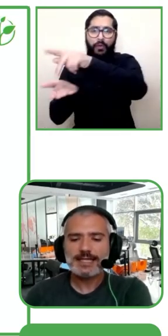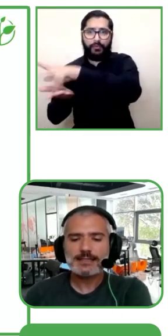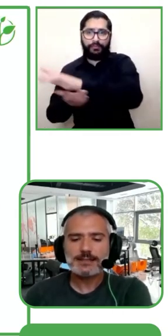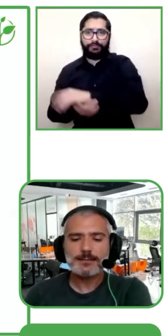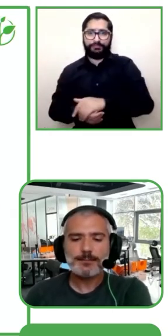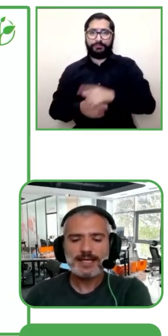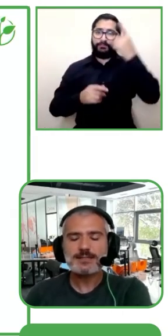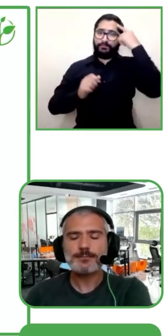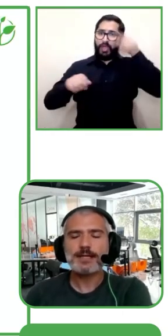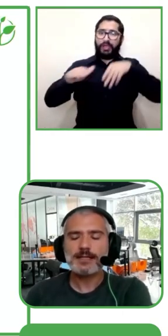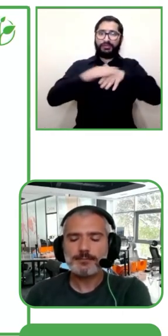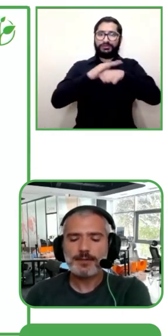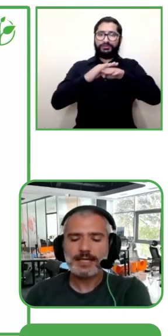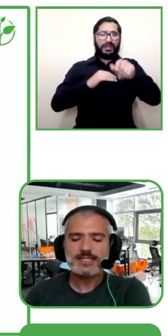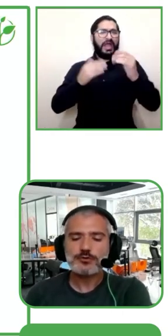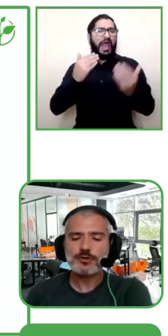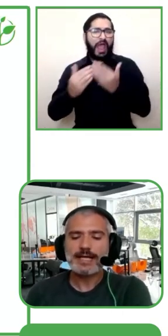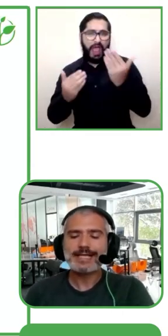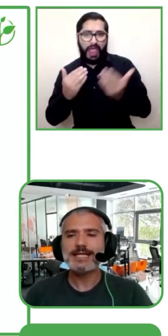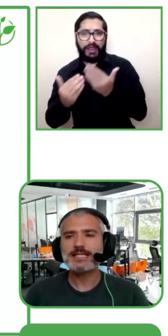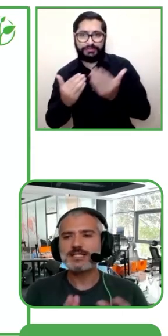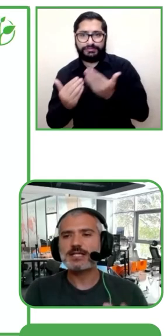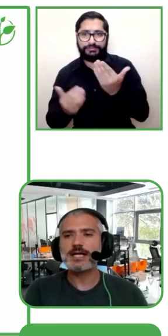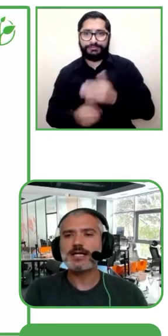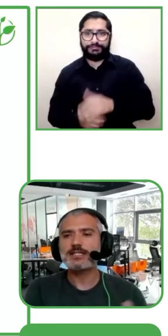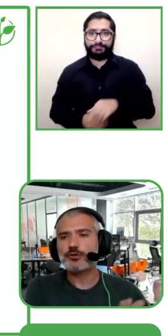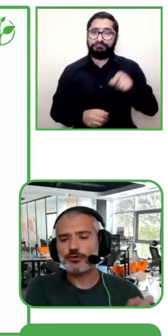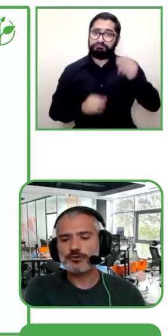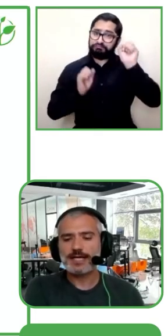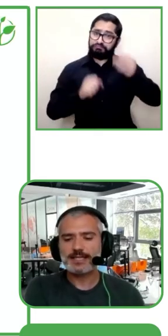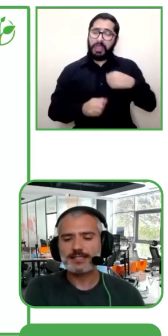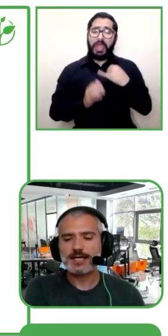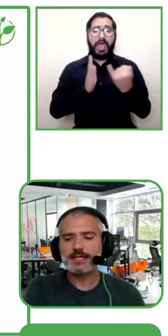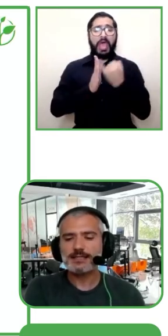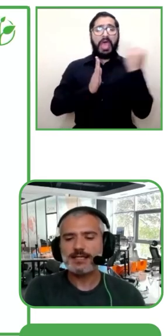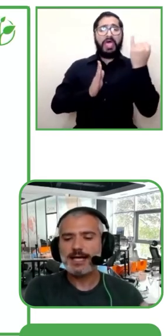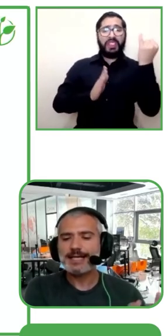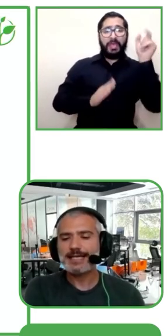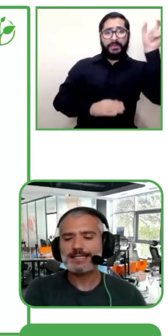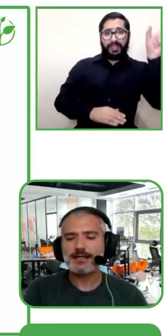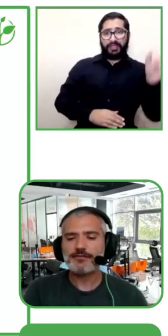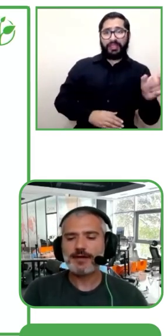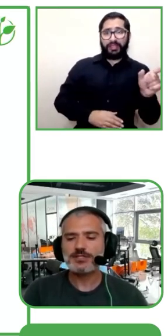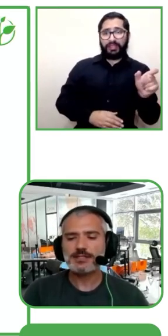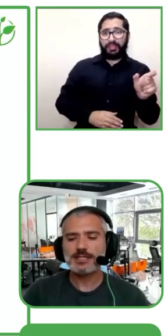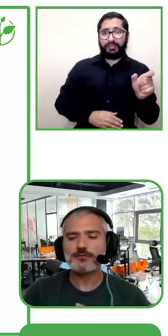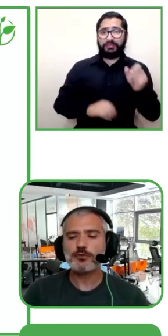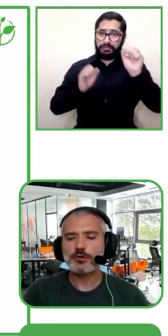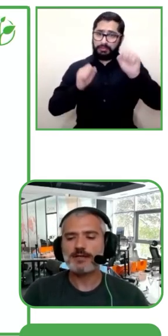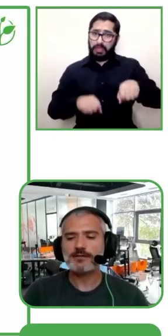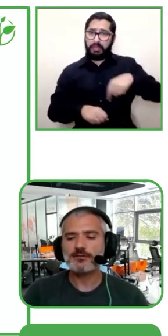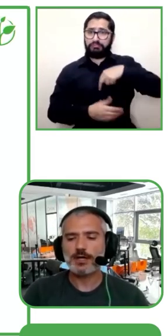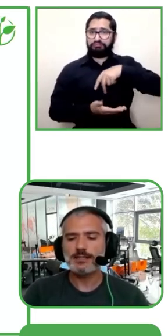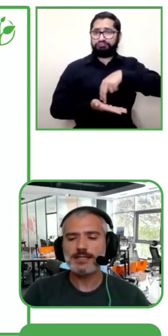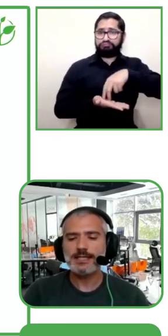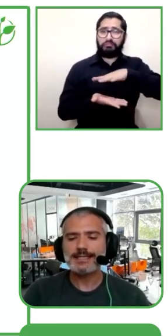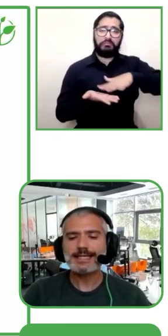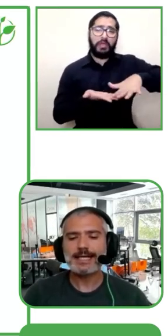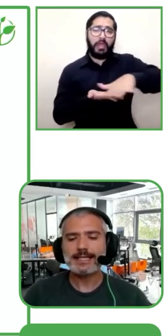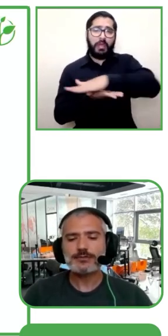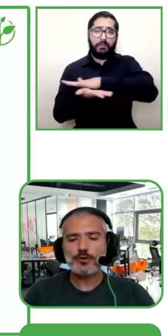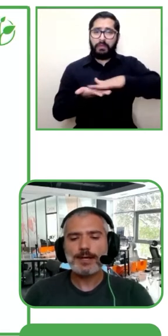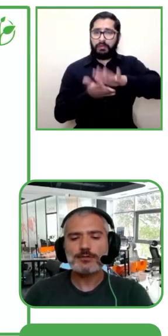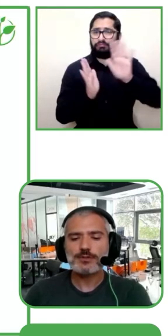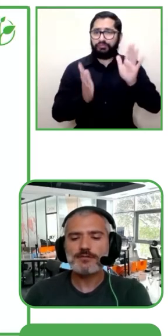independencia y el libre movimiento en tiendas por ejemplo Zara y venden